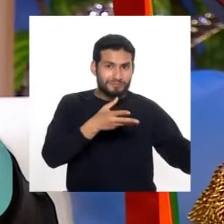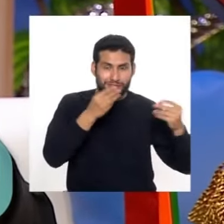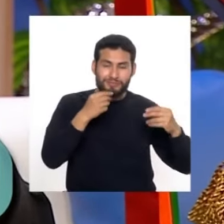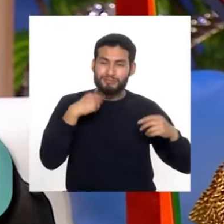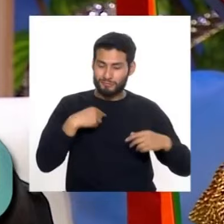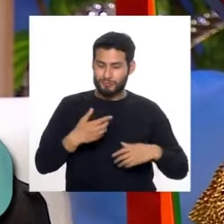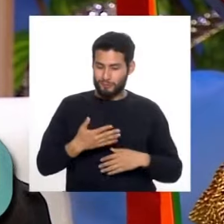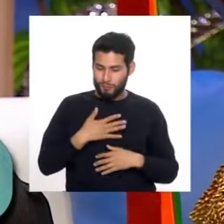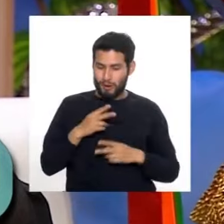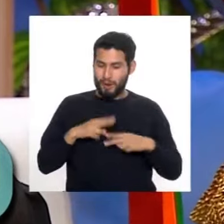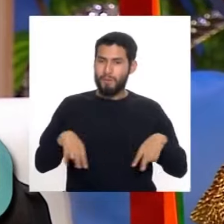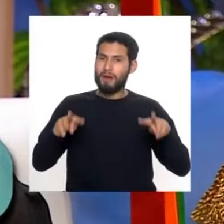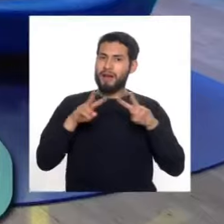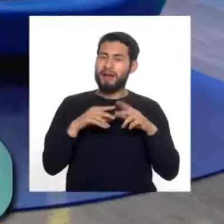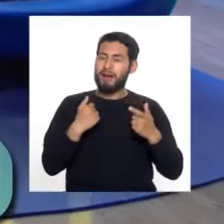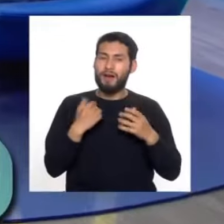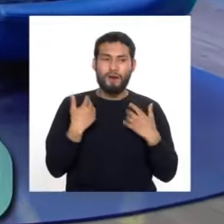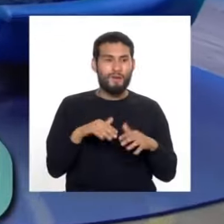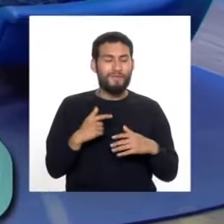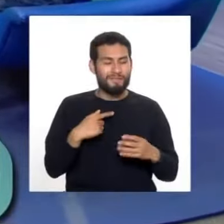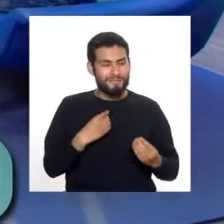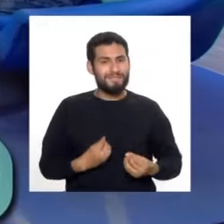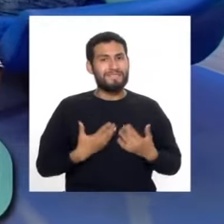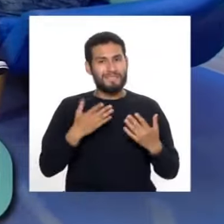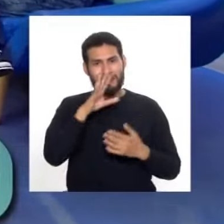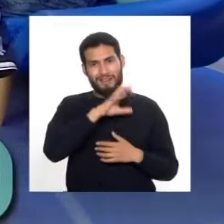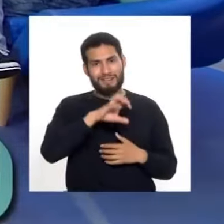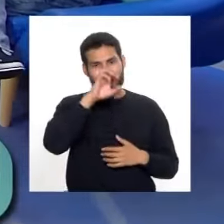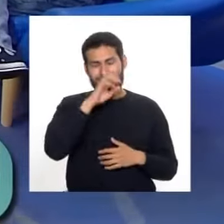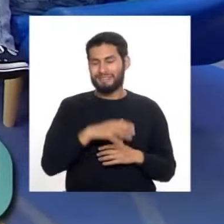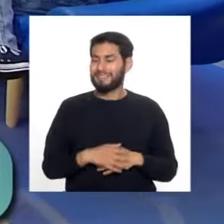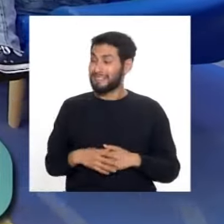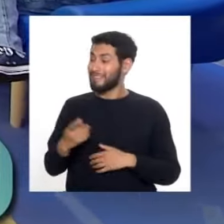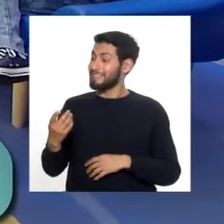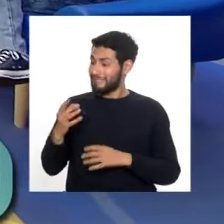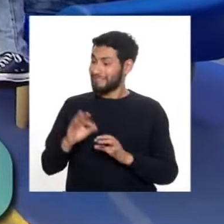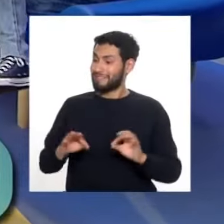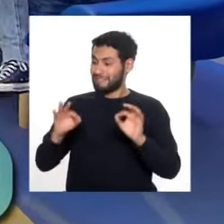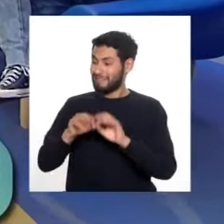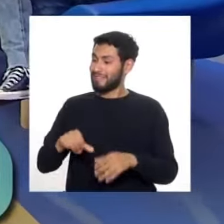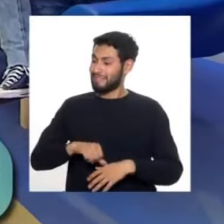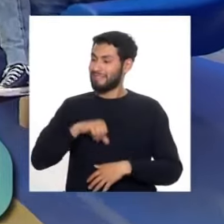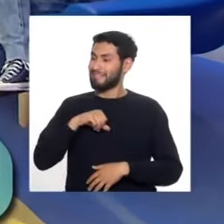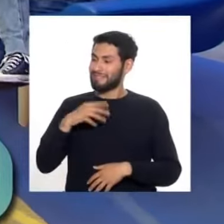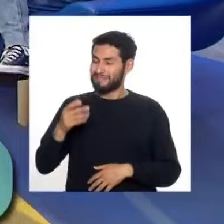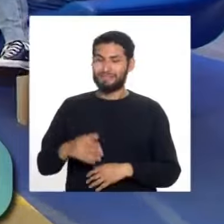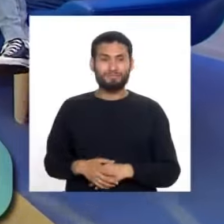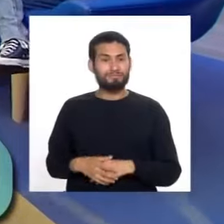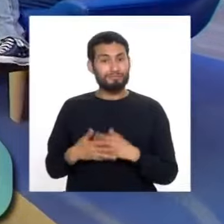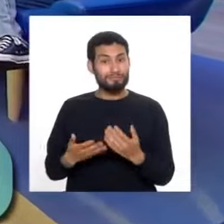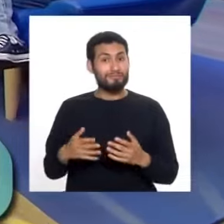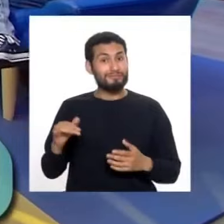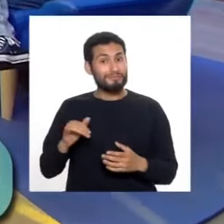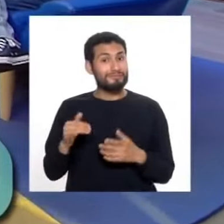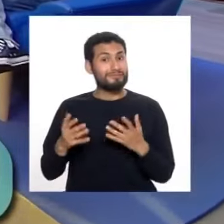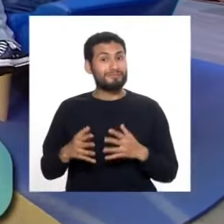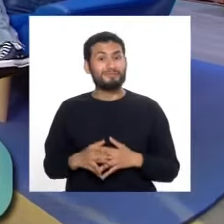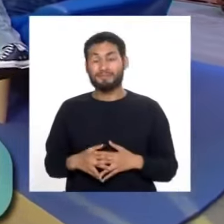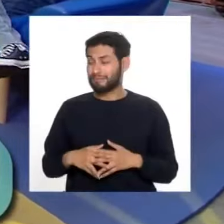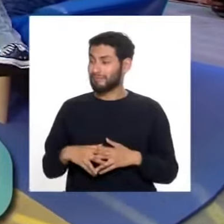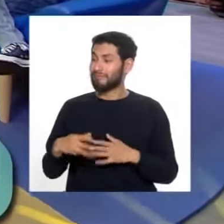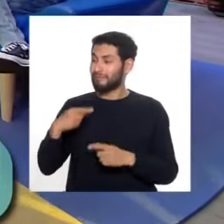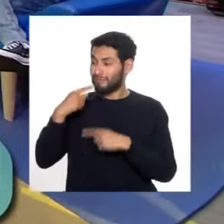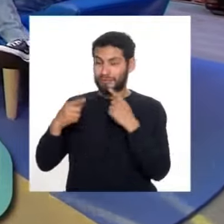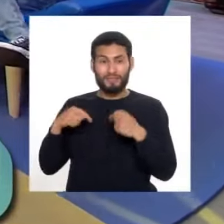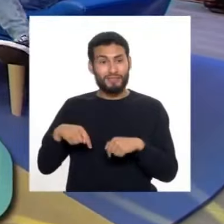el trabajo nuestro, es bastante bien en Europa. Es importante sentirnos orgullosos. Y de alguna manera también, Fátima,